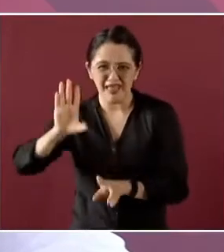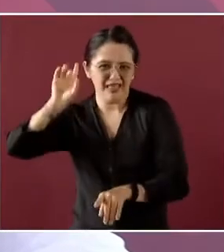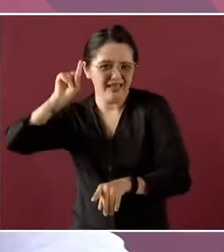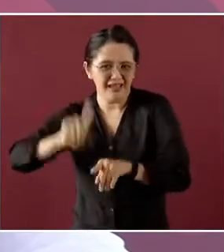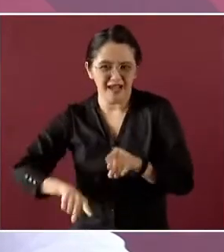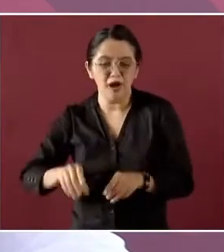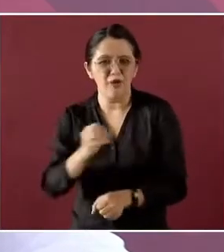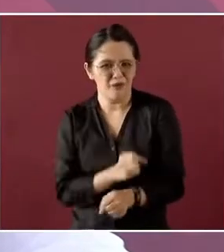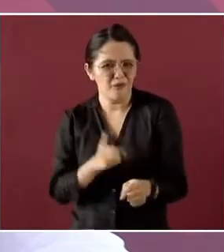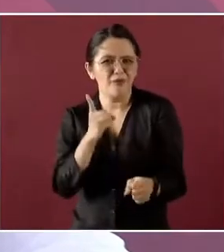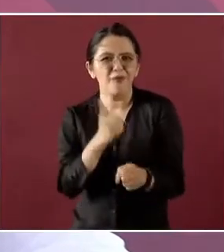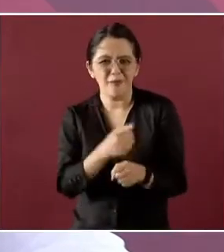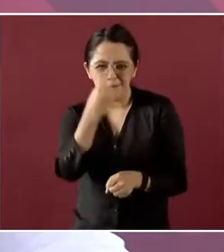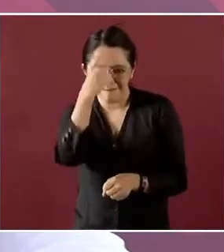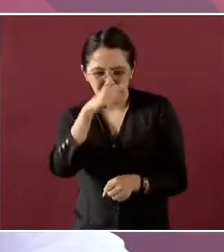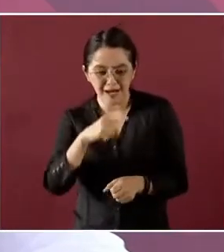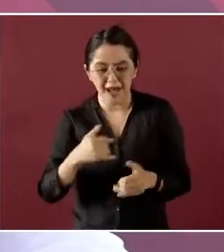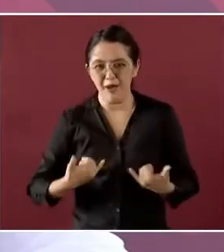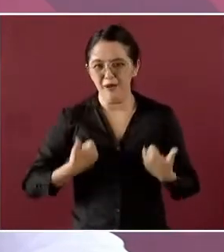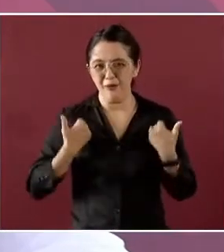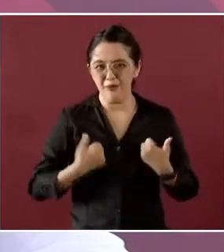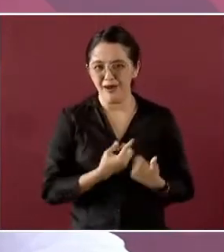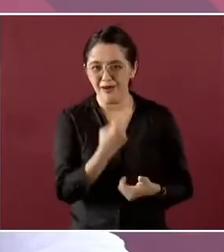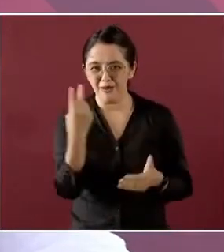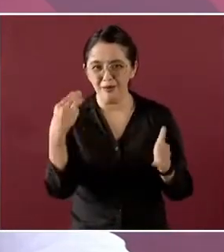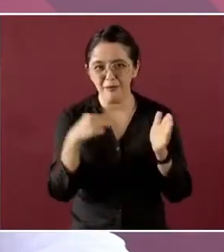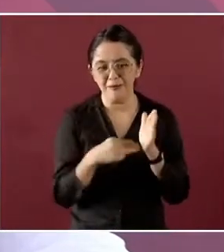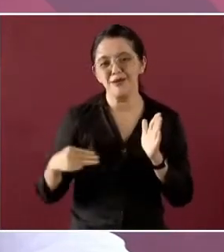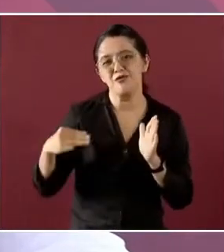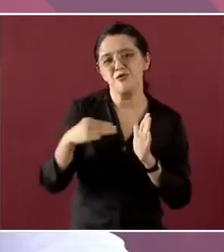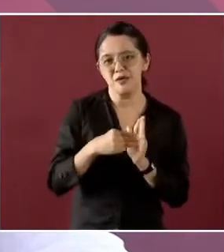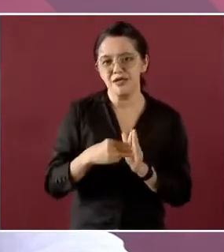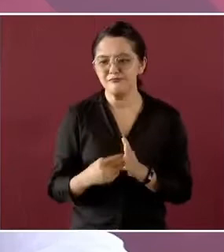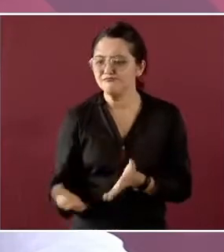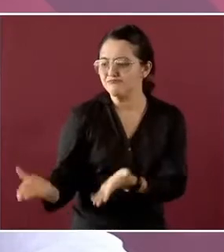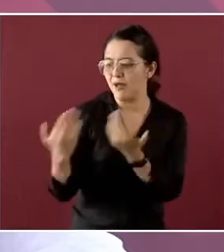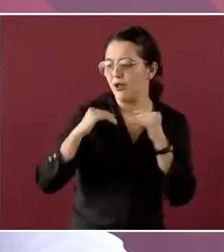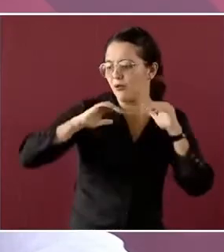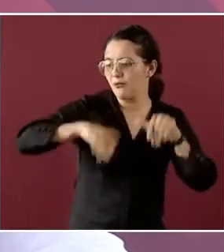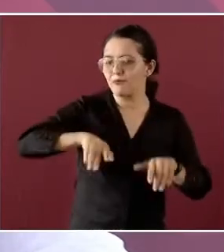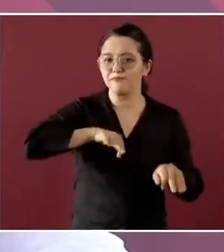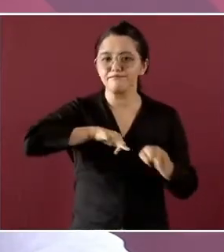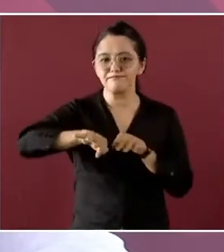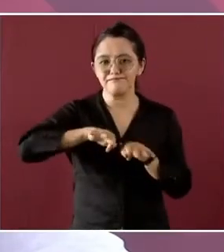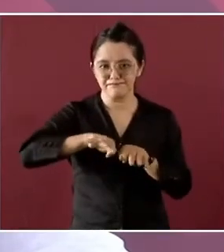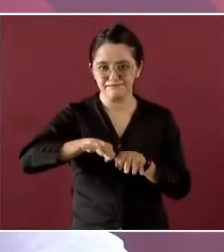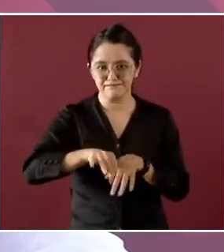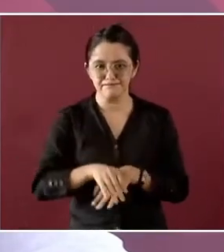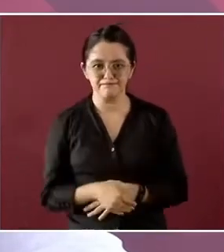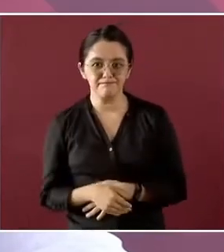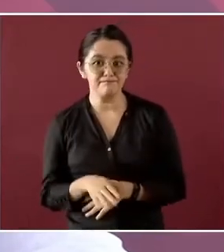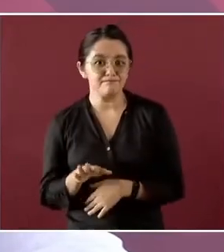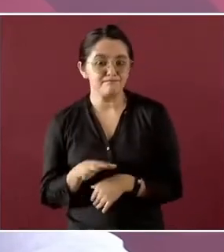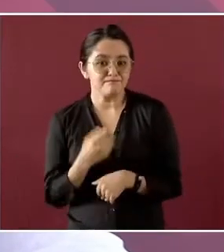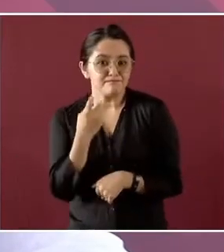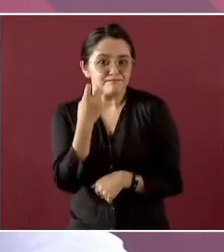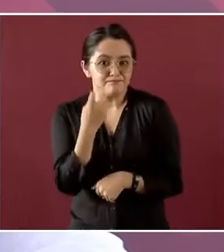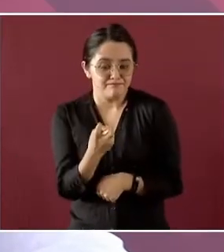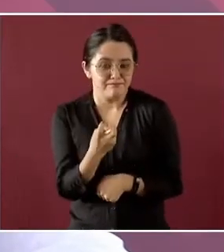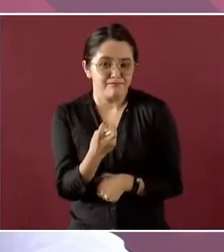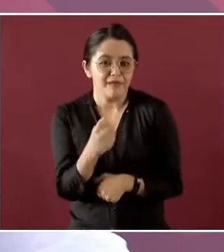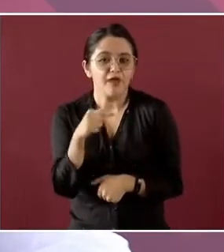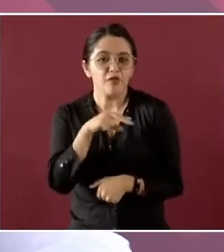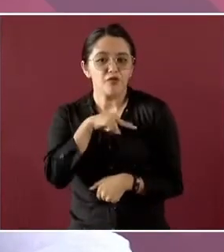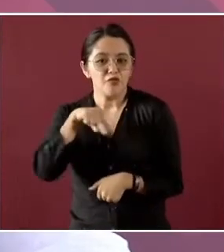más de 2 millones de jóvenes que cada año se incorporan al mercado laboral. Por esta razón, el trabajo de